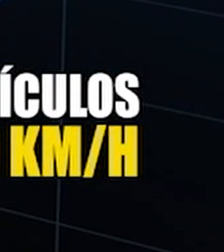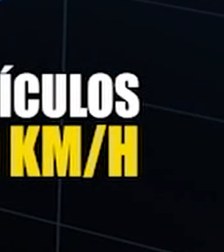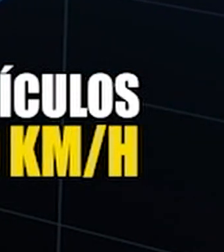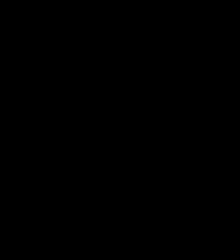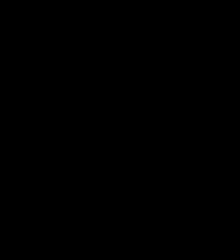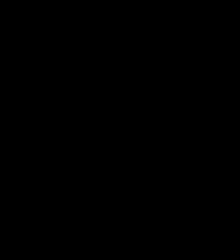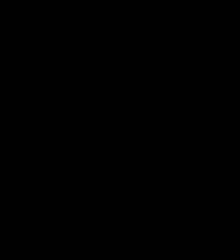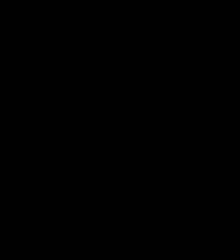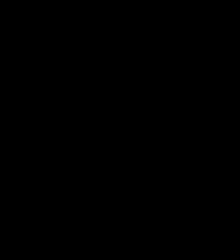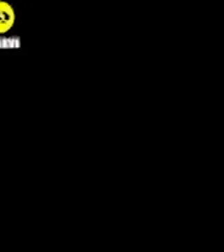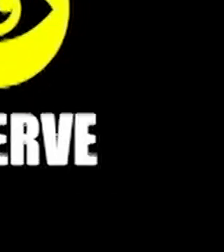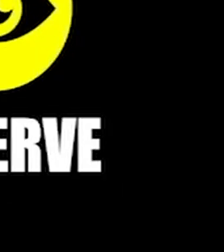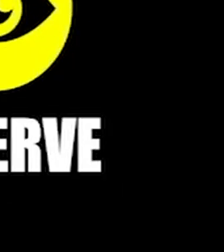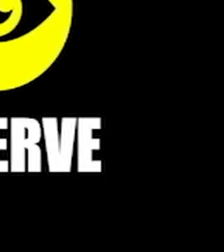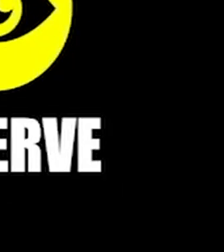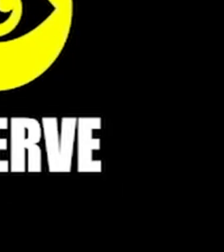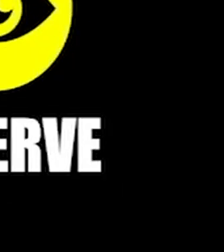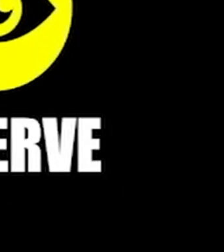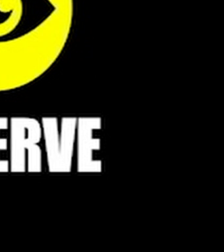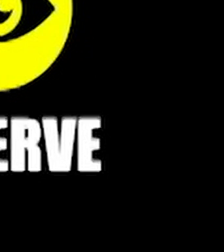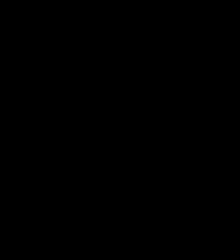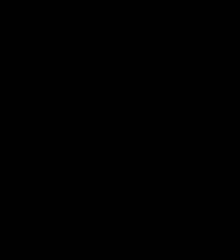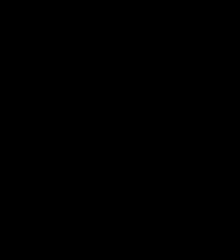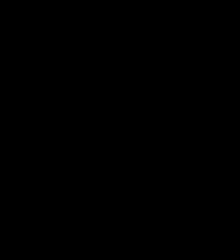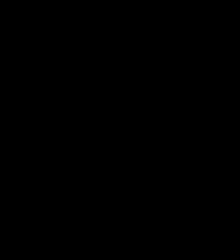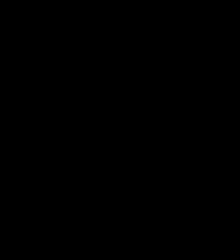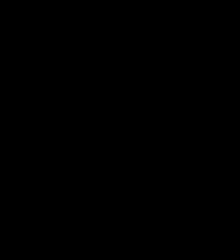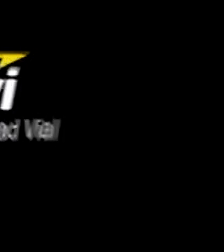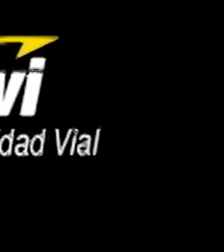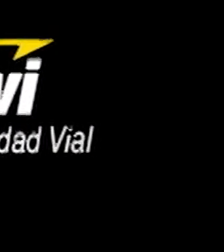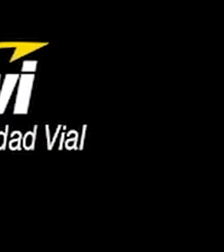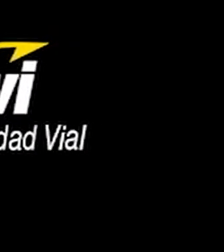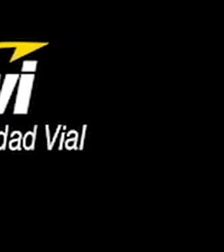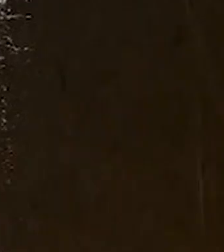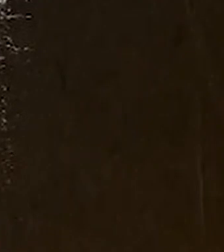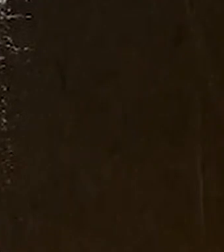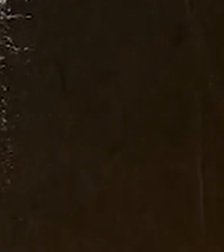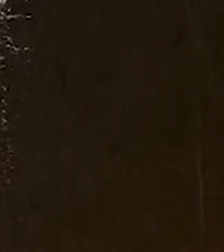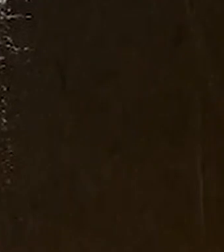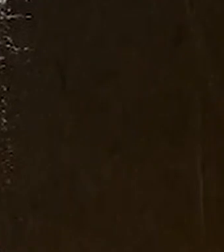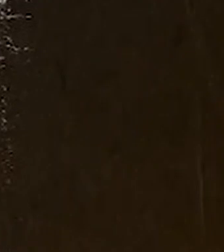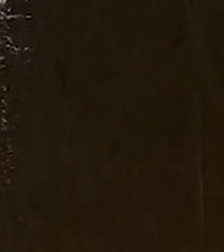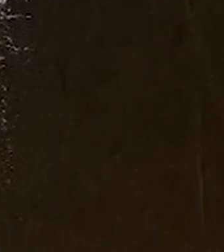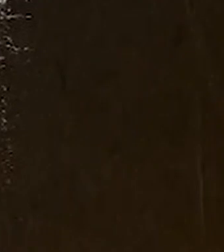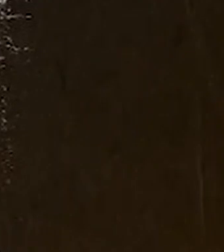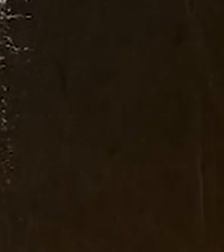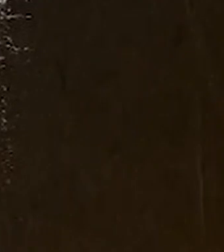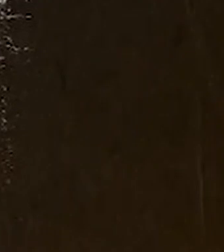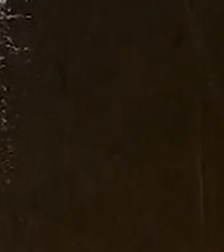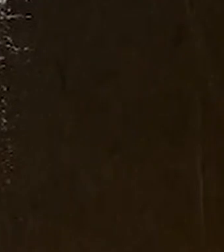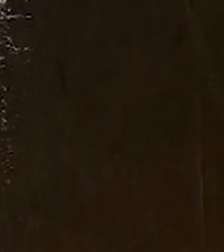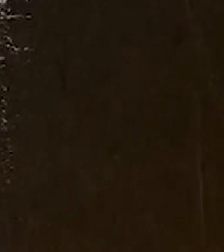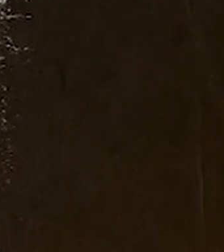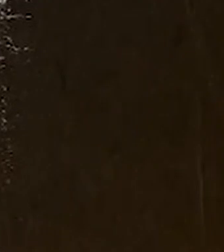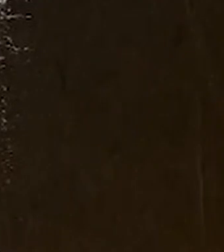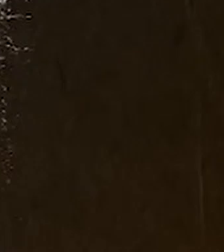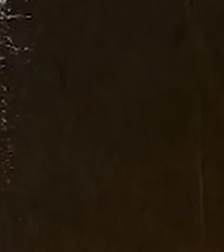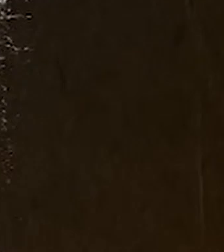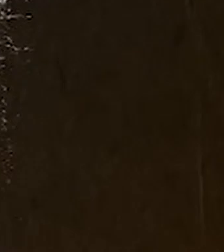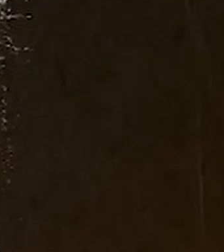al mismo tiempo no exponga su vida en las vías no se le meta al tren en el último segundo empezamos a hacer agricultura